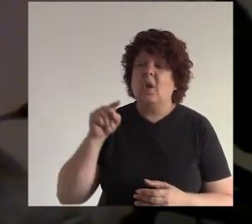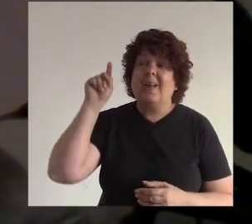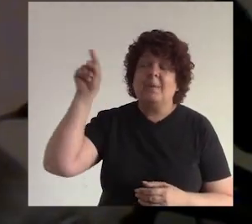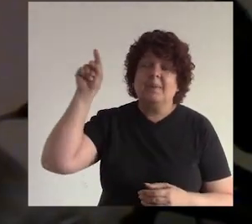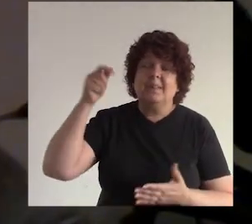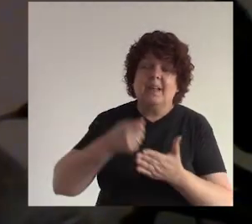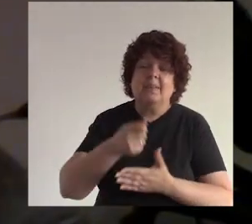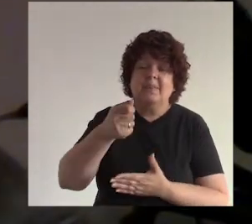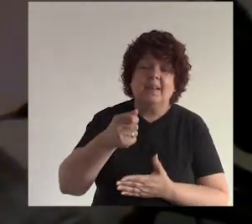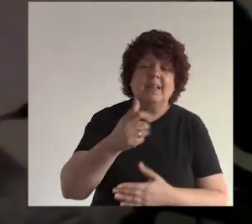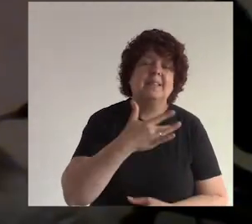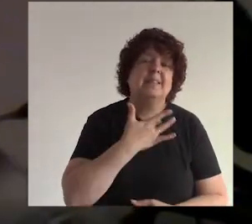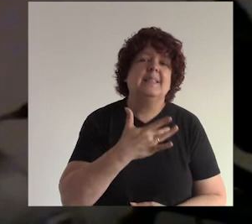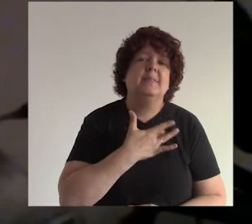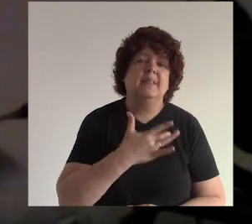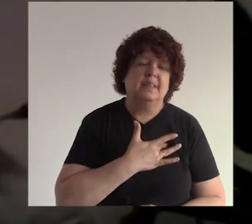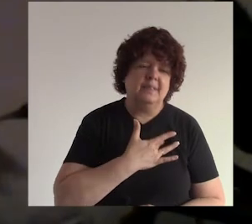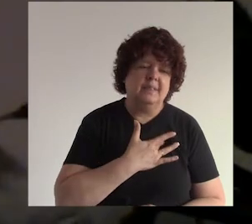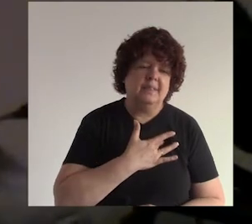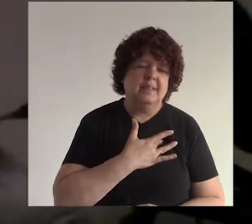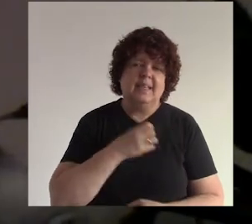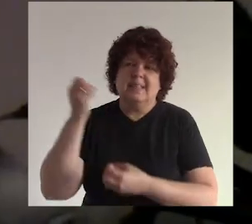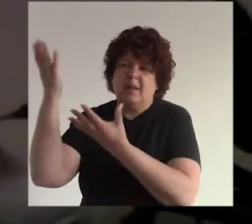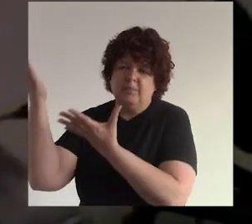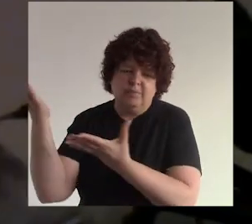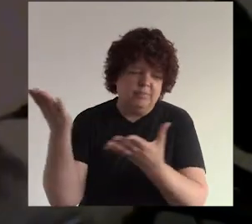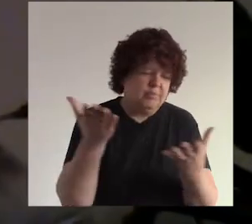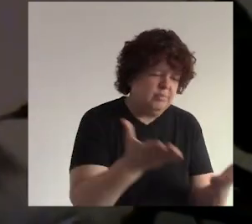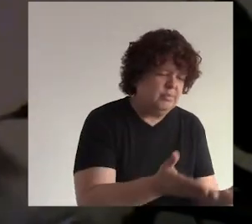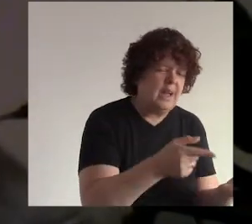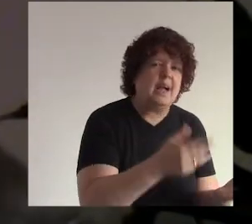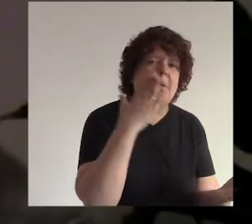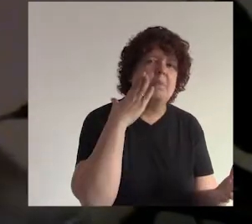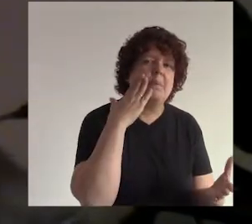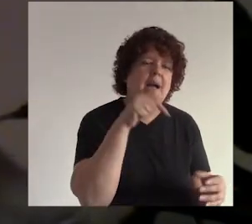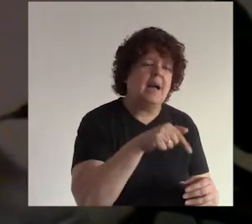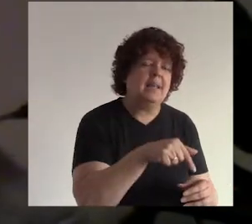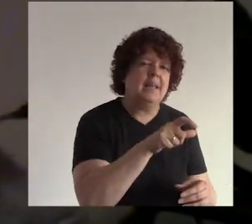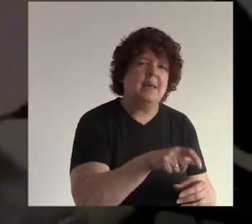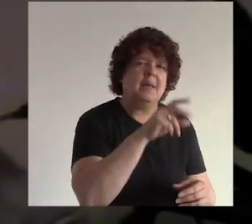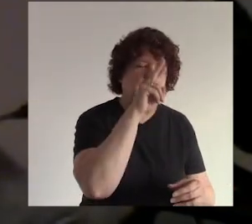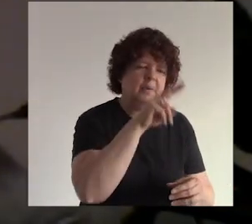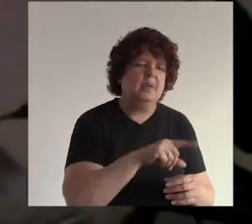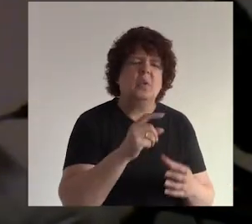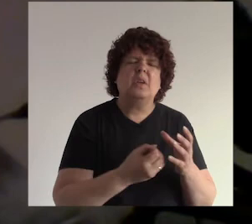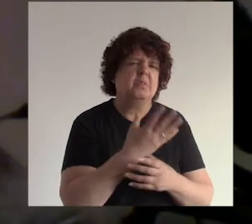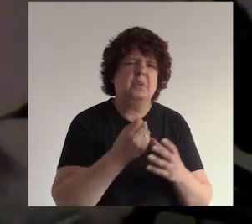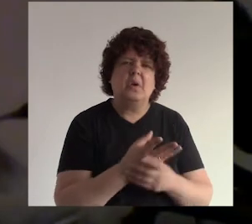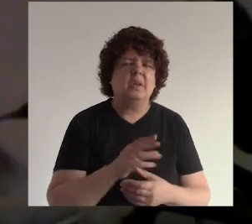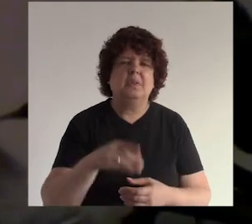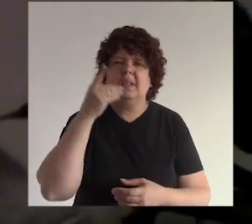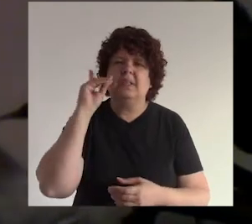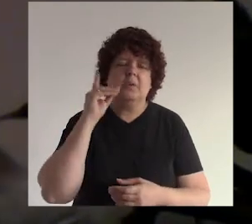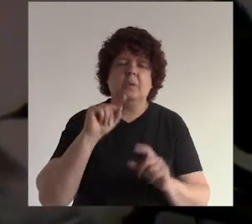lo que él está comprando es el sentimiento que le está trasladando a su ser querido ¿no? no es la flor